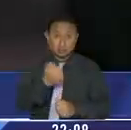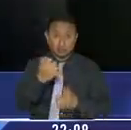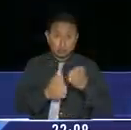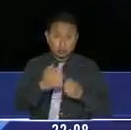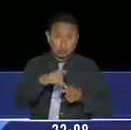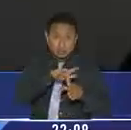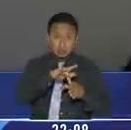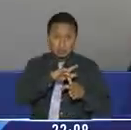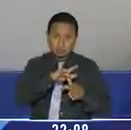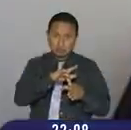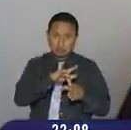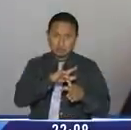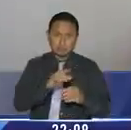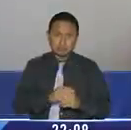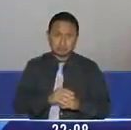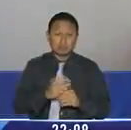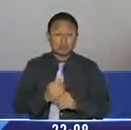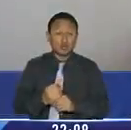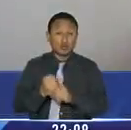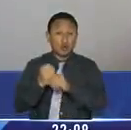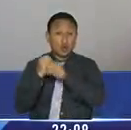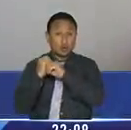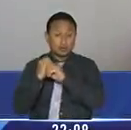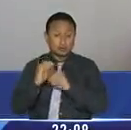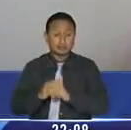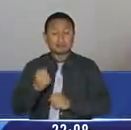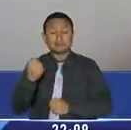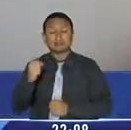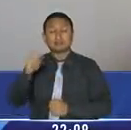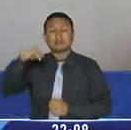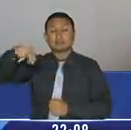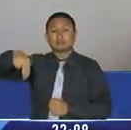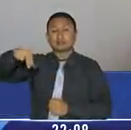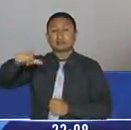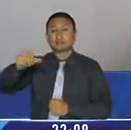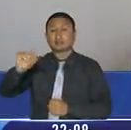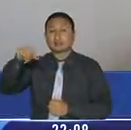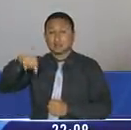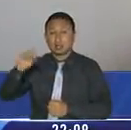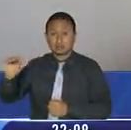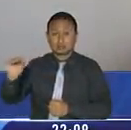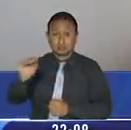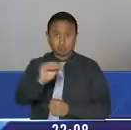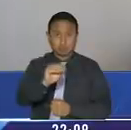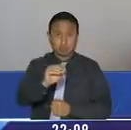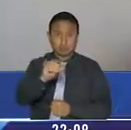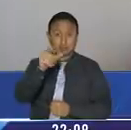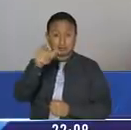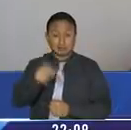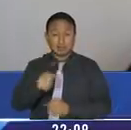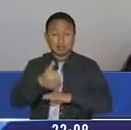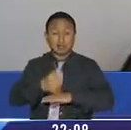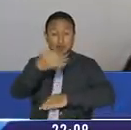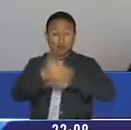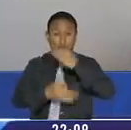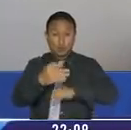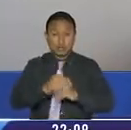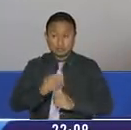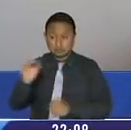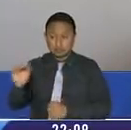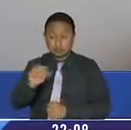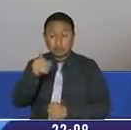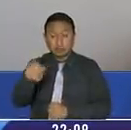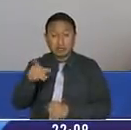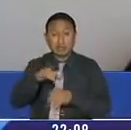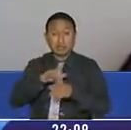internos. Es obligación del SNAI de hacer conocer, como digo, a la jueza o juez del